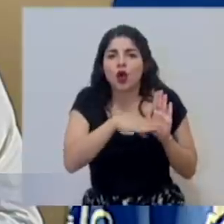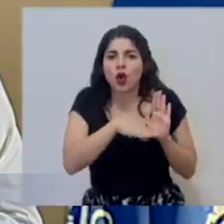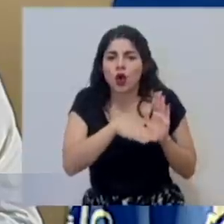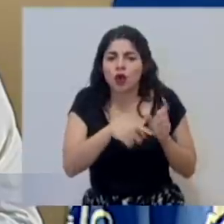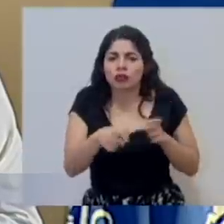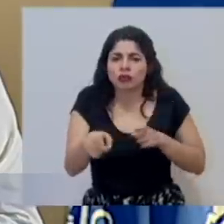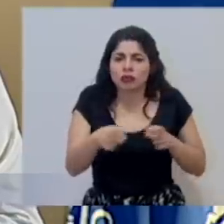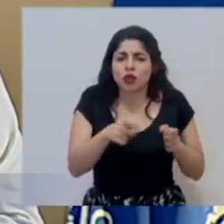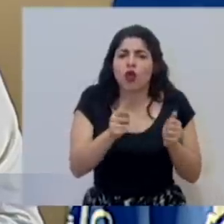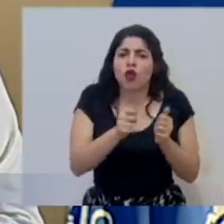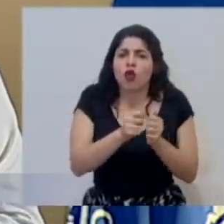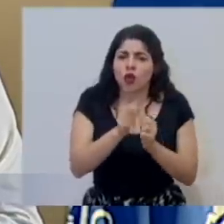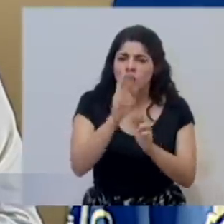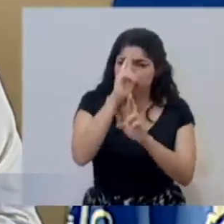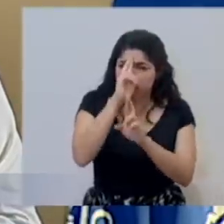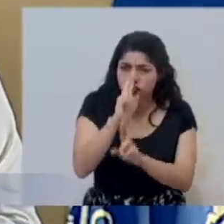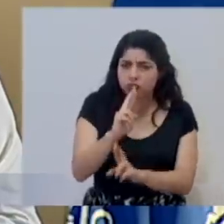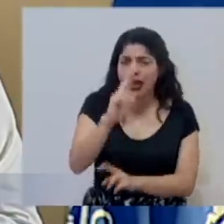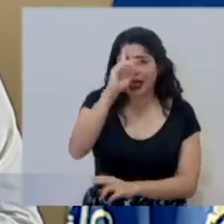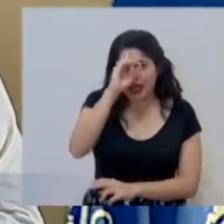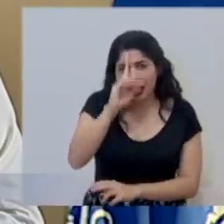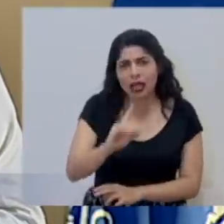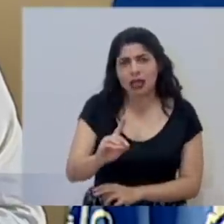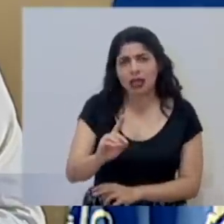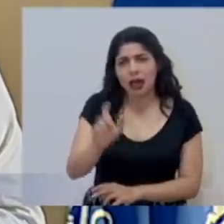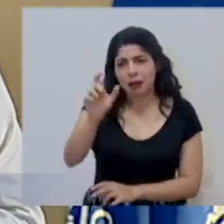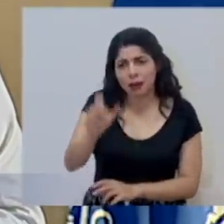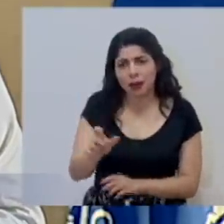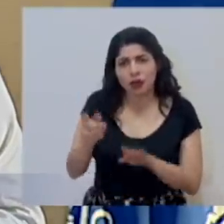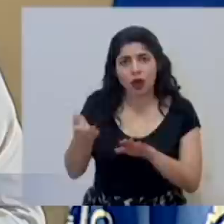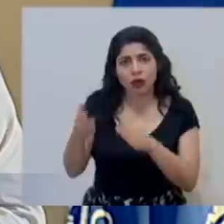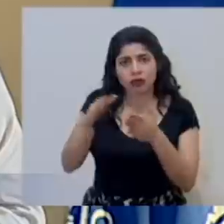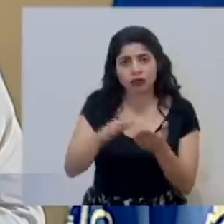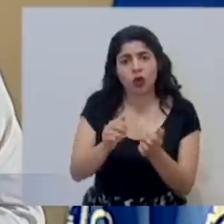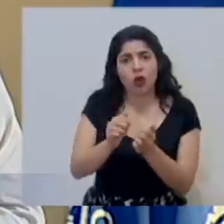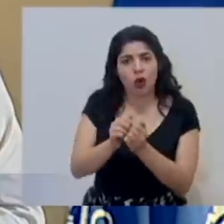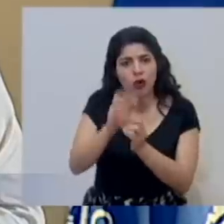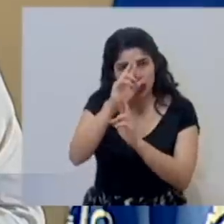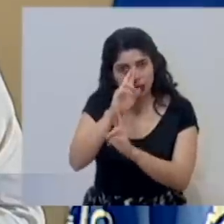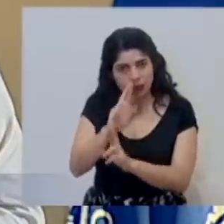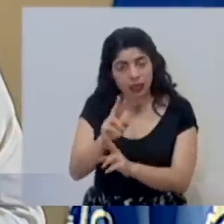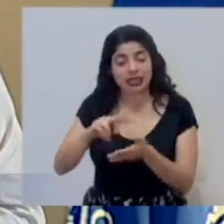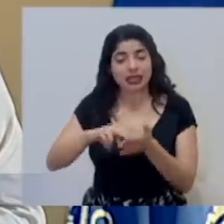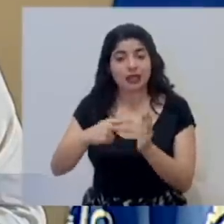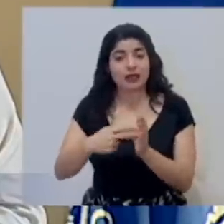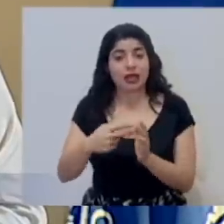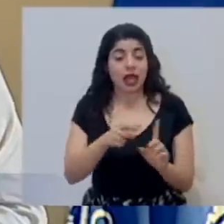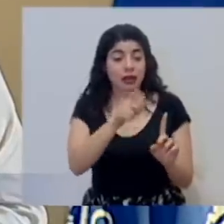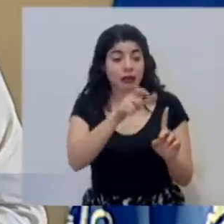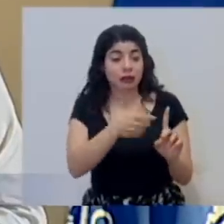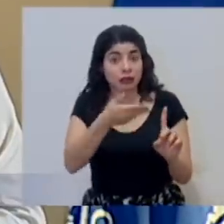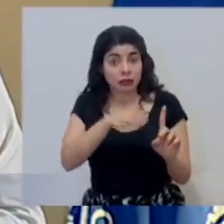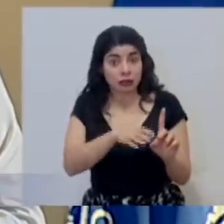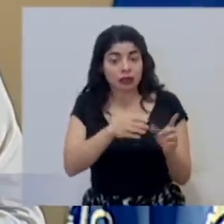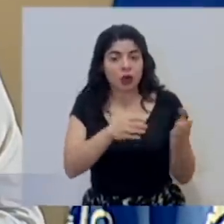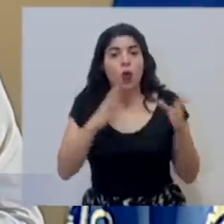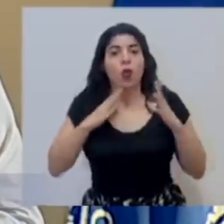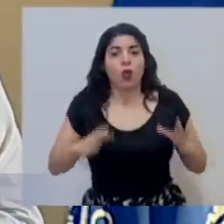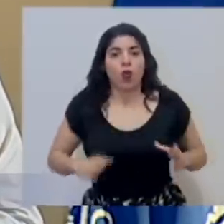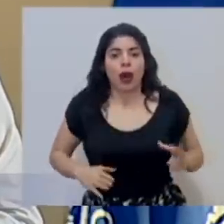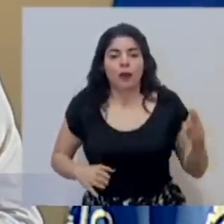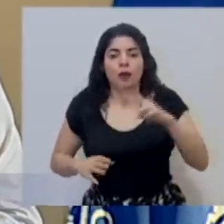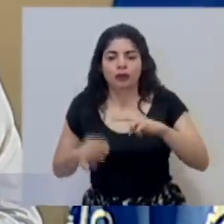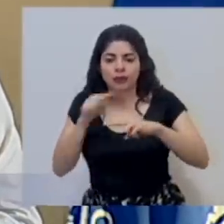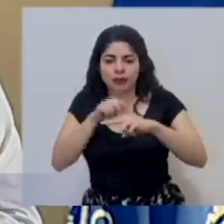de un manejo digno de los pacientes que fallecen, que incluye un periodo de limpieza del